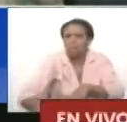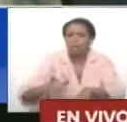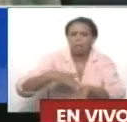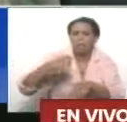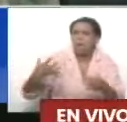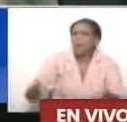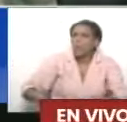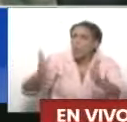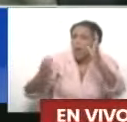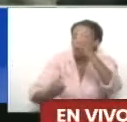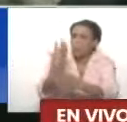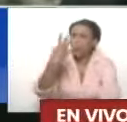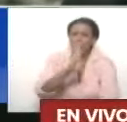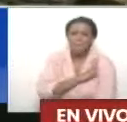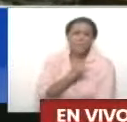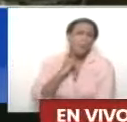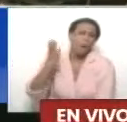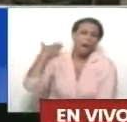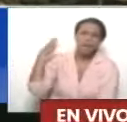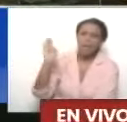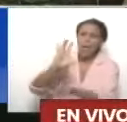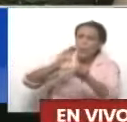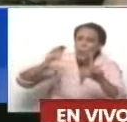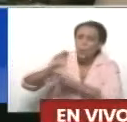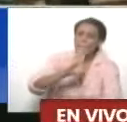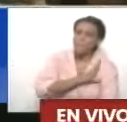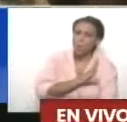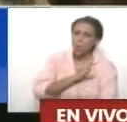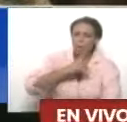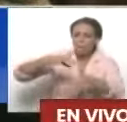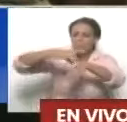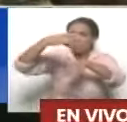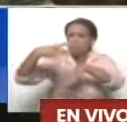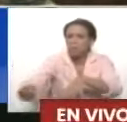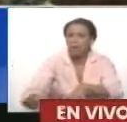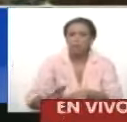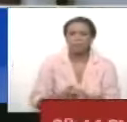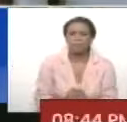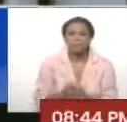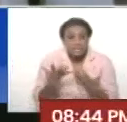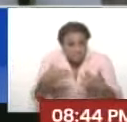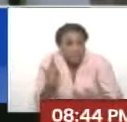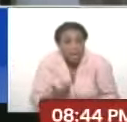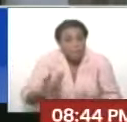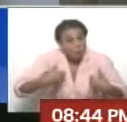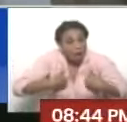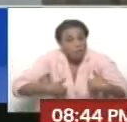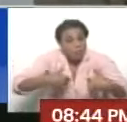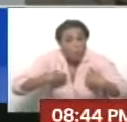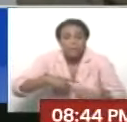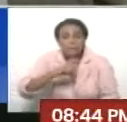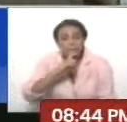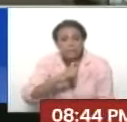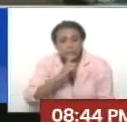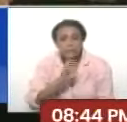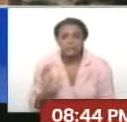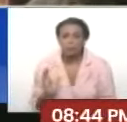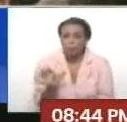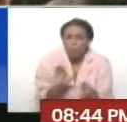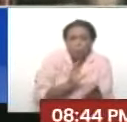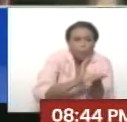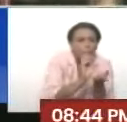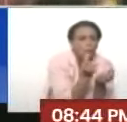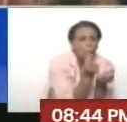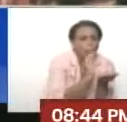instalaciones, que dejen de perder cosas. Siempre se puede parir, siempre se puede. Con un poquito aquí, un